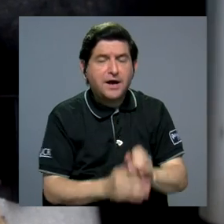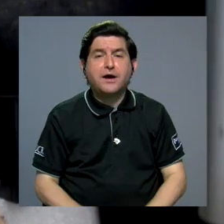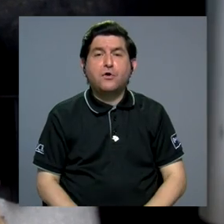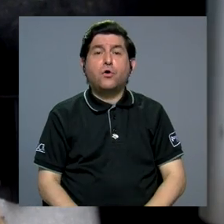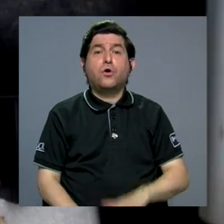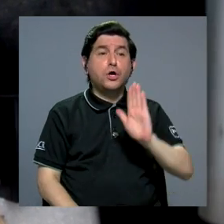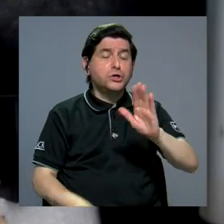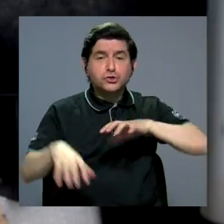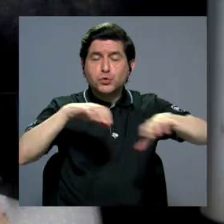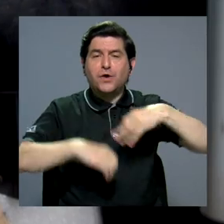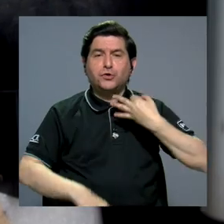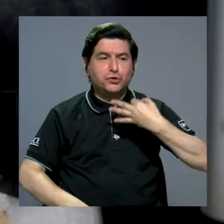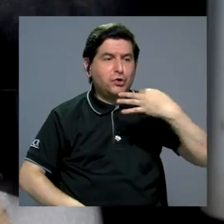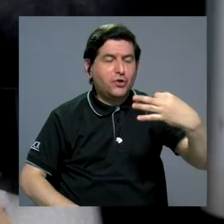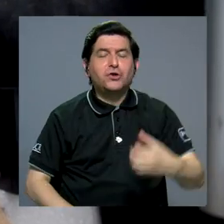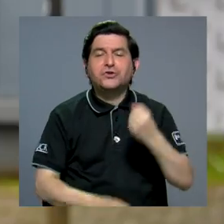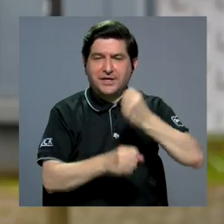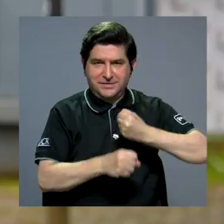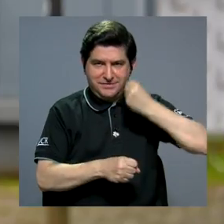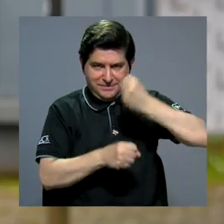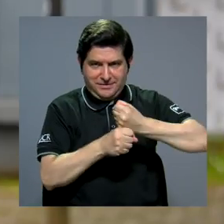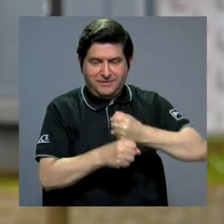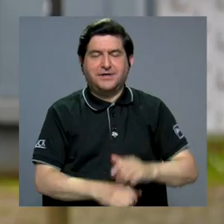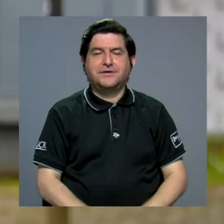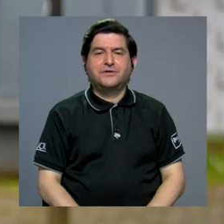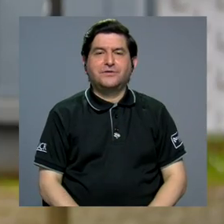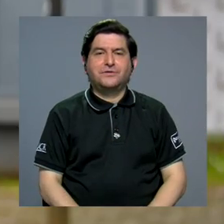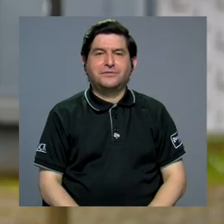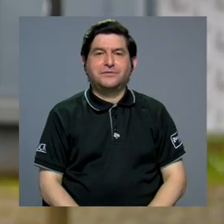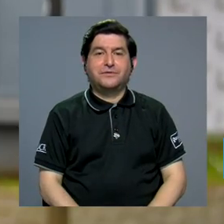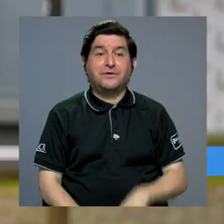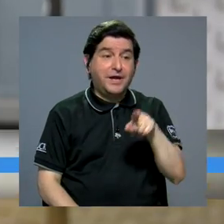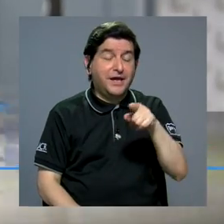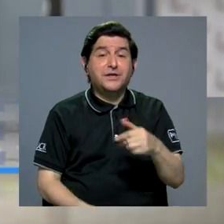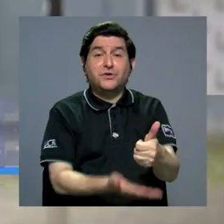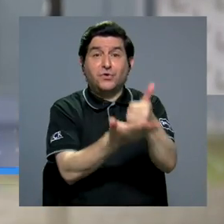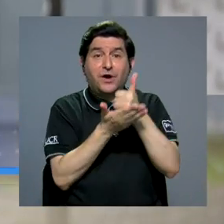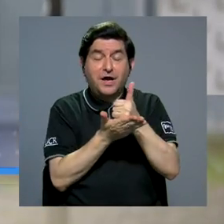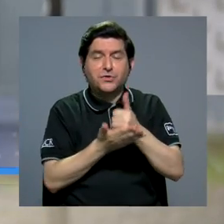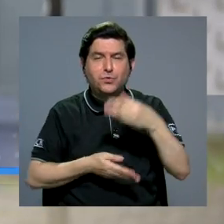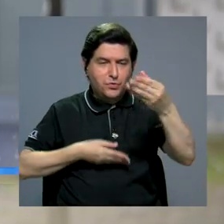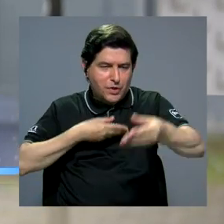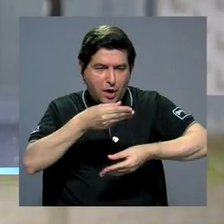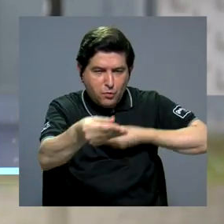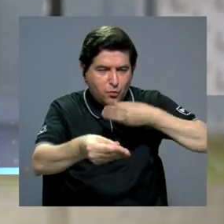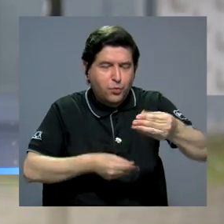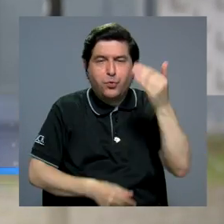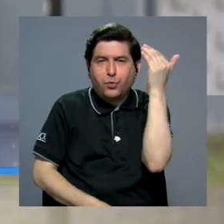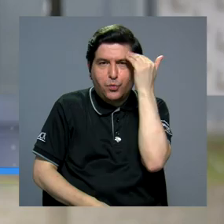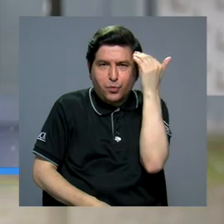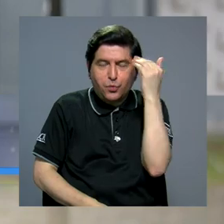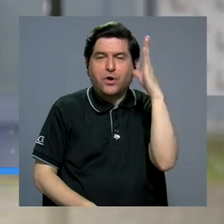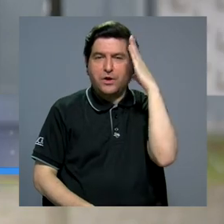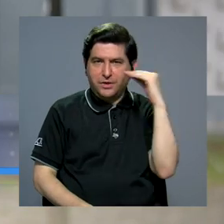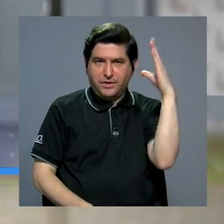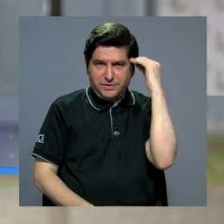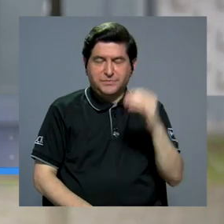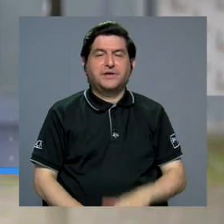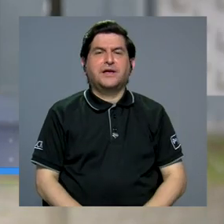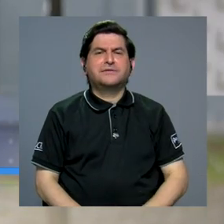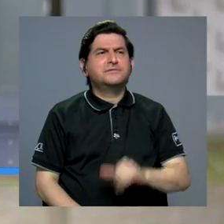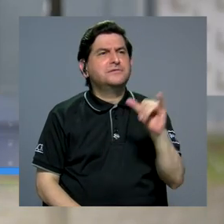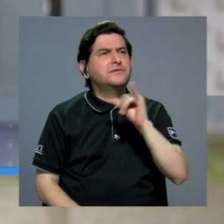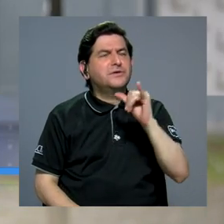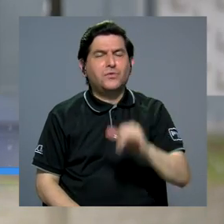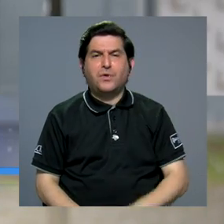sino lo que realizan en su día a día, en sus trabajos. Y eso sirve también, no solo para intercambiar conocimientos y experiencias, sino